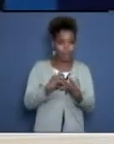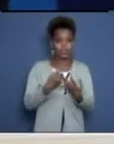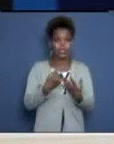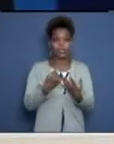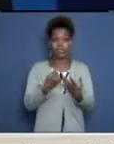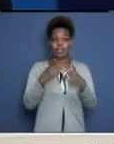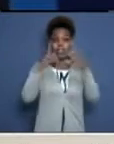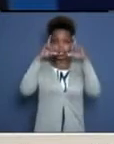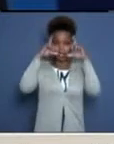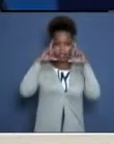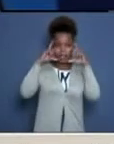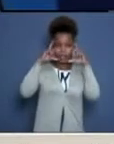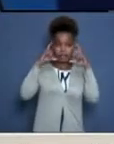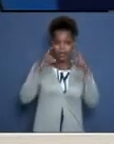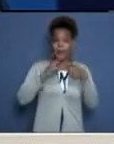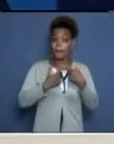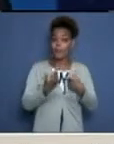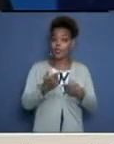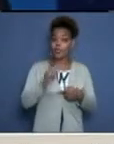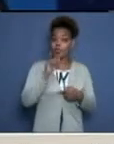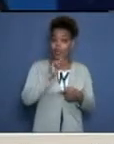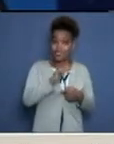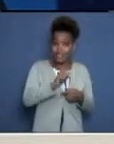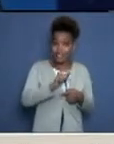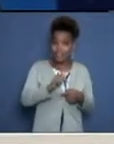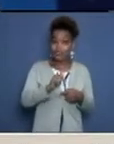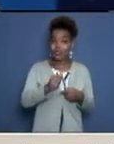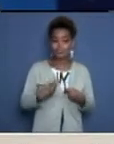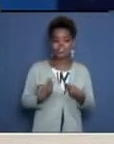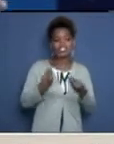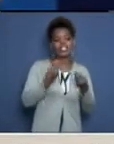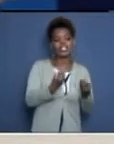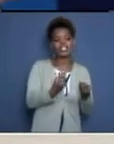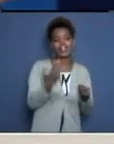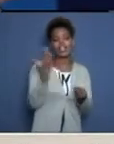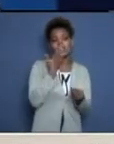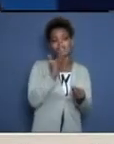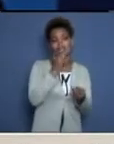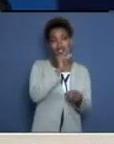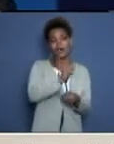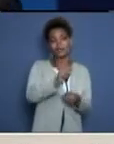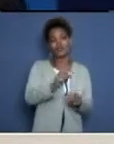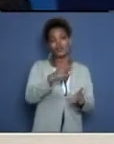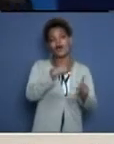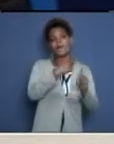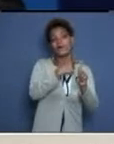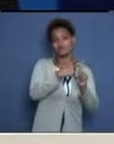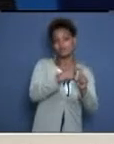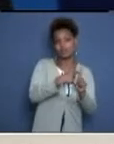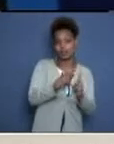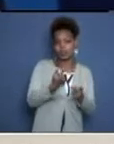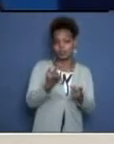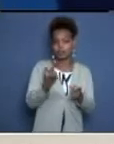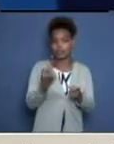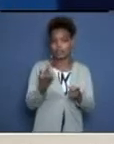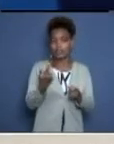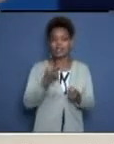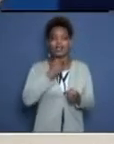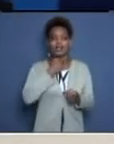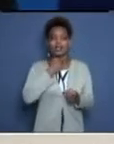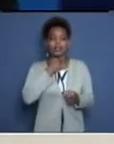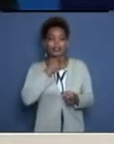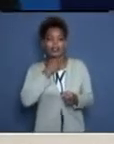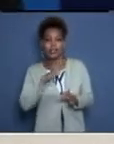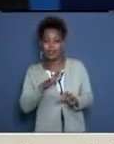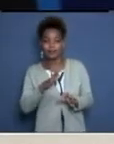Ahora, los medios de protección se utilizan de acuerdo al nivel de complejidad del paciente. Por ejemplo, la escafandra solamente la usa